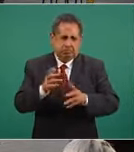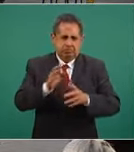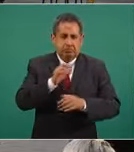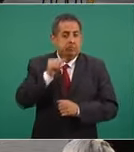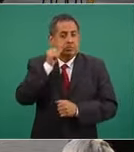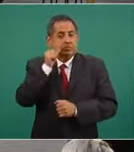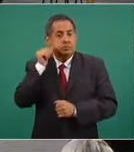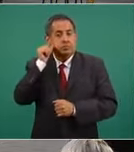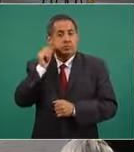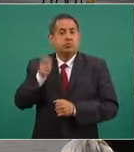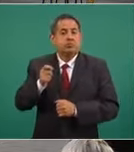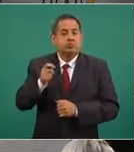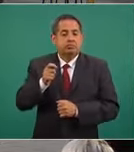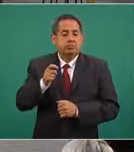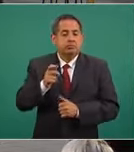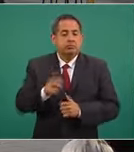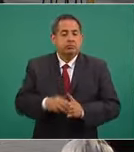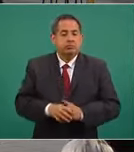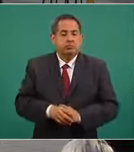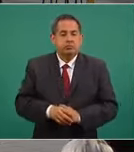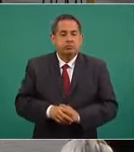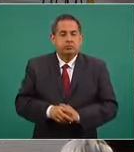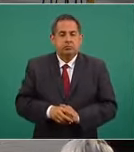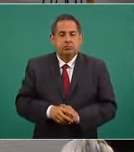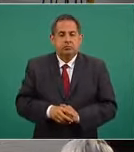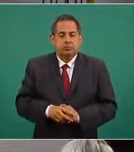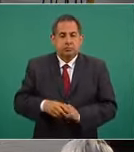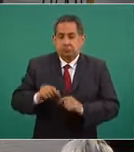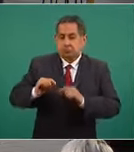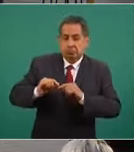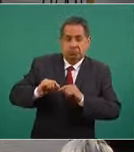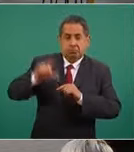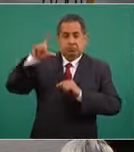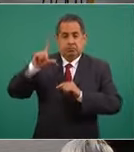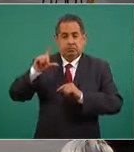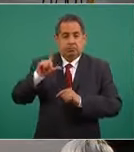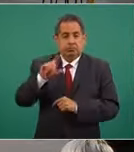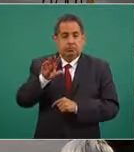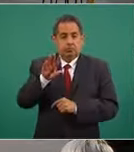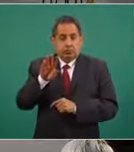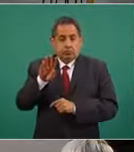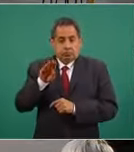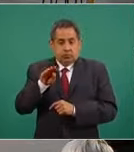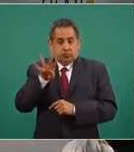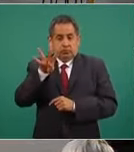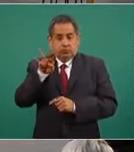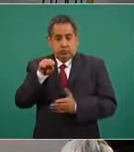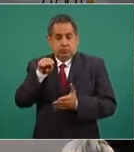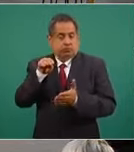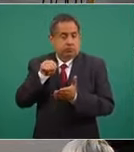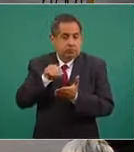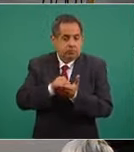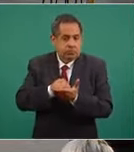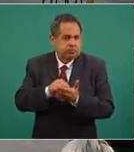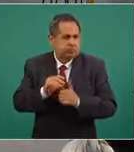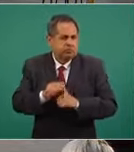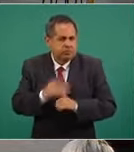aumenta 94 mil, porque